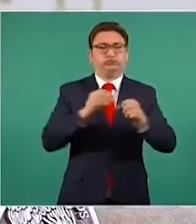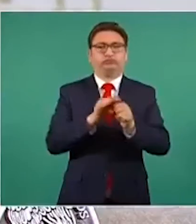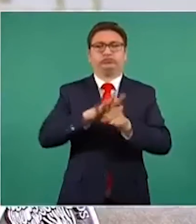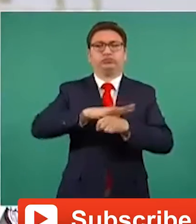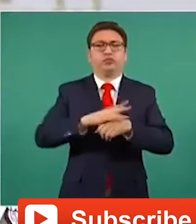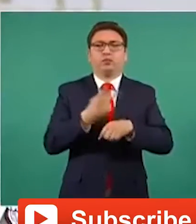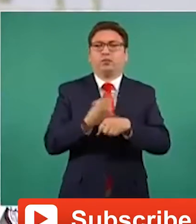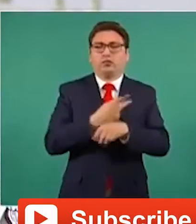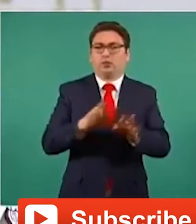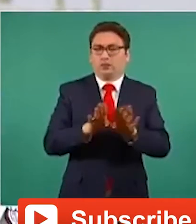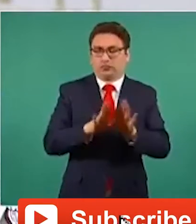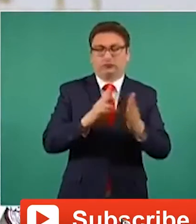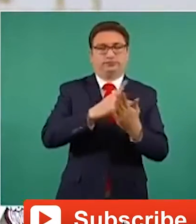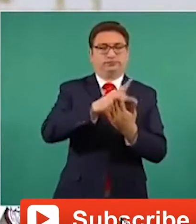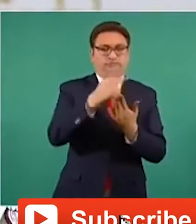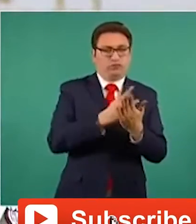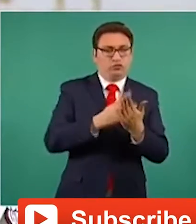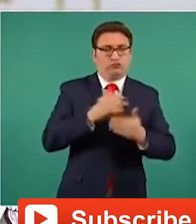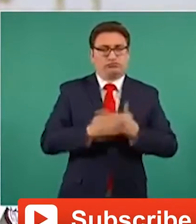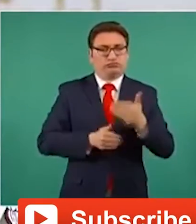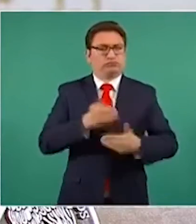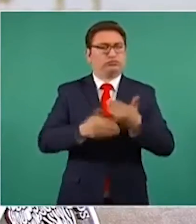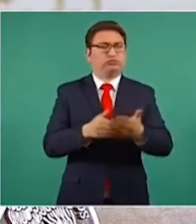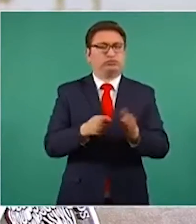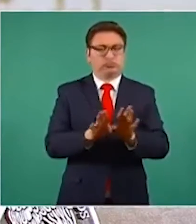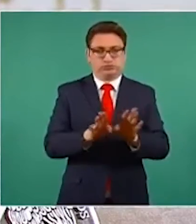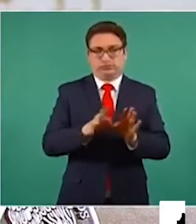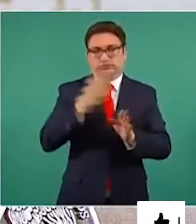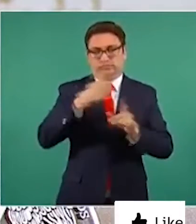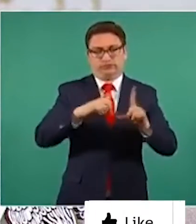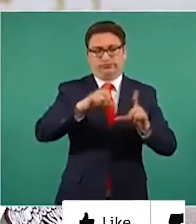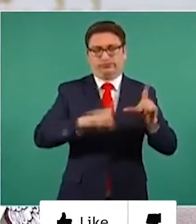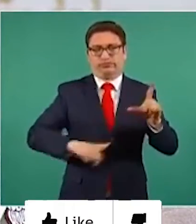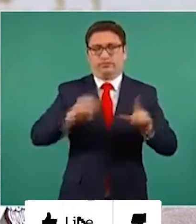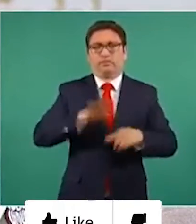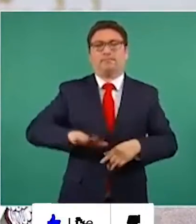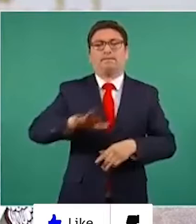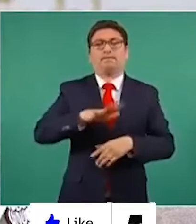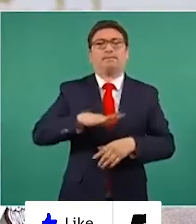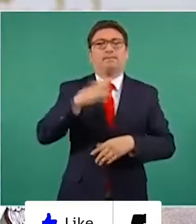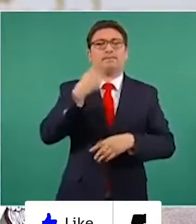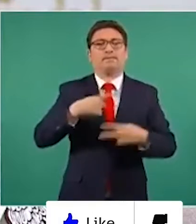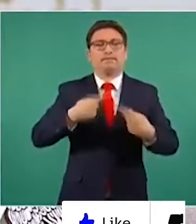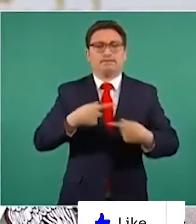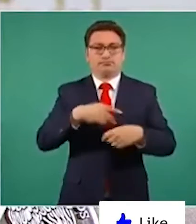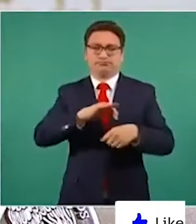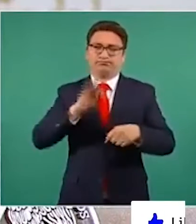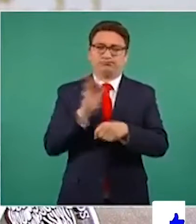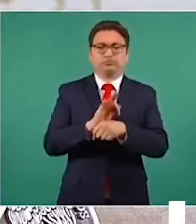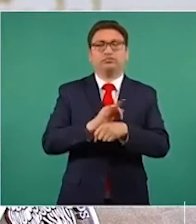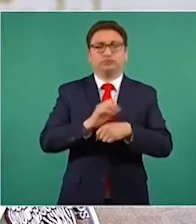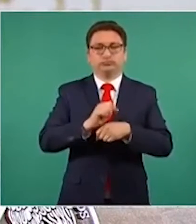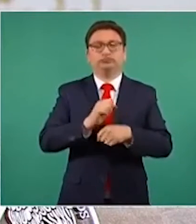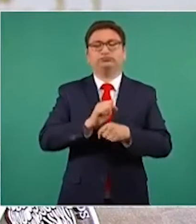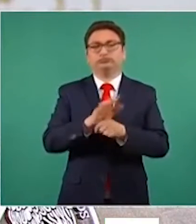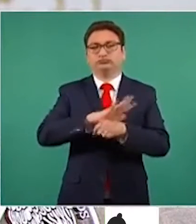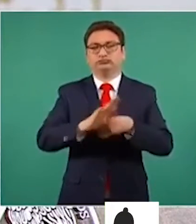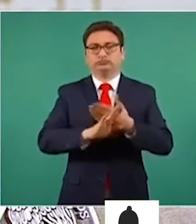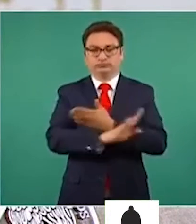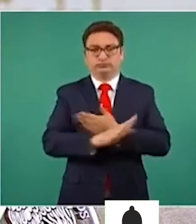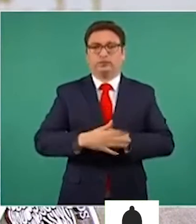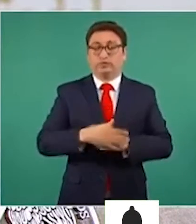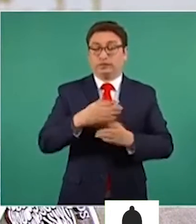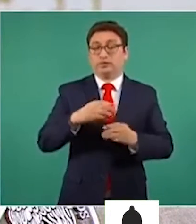avance de nuestro programa nacional de vacunación para protegernos de la COVID-19. Vamos a ver la curva